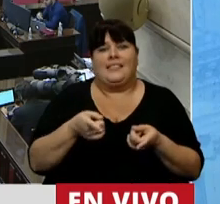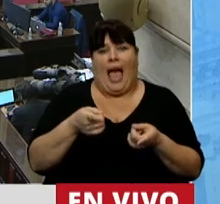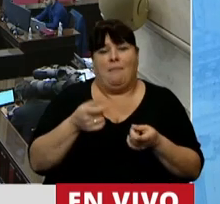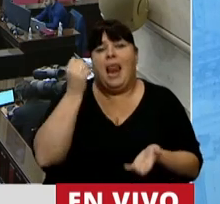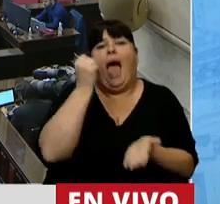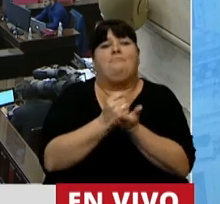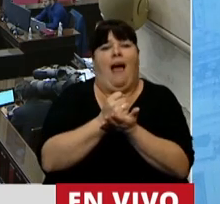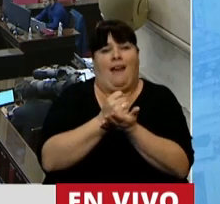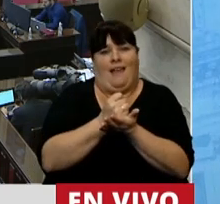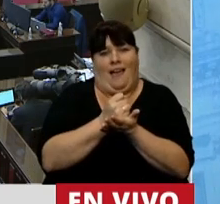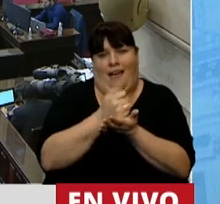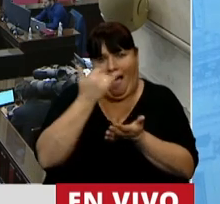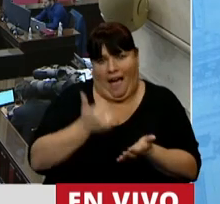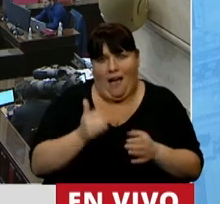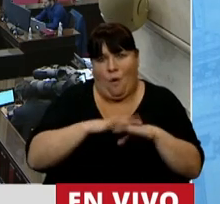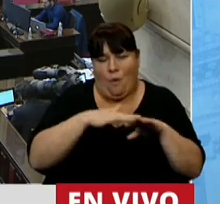secuelas que nos deja.